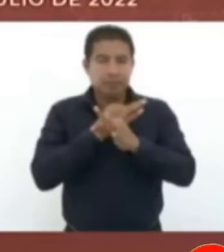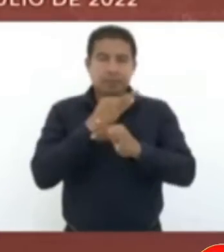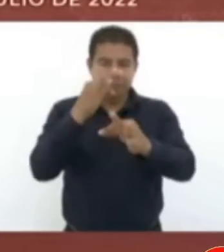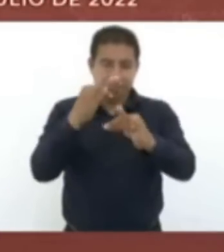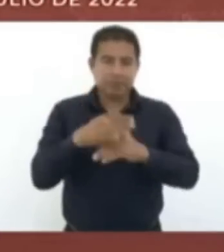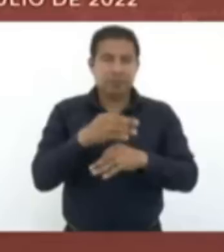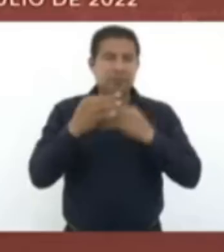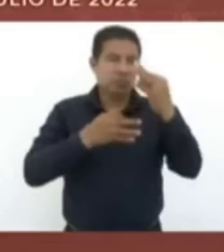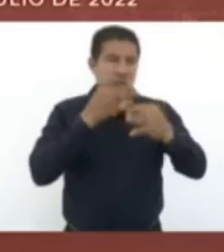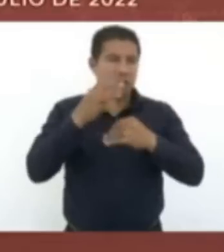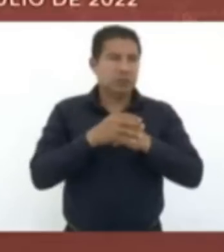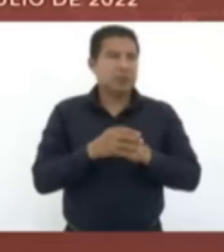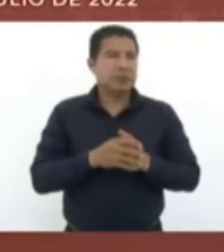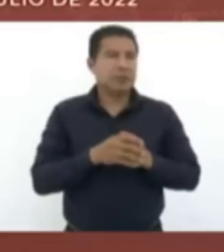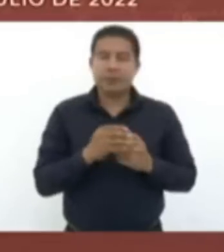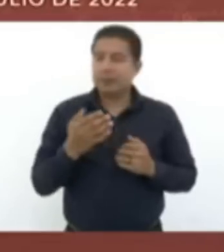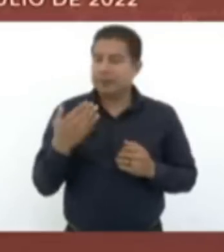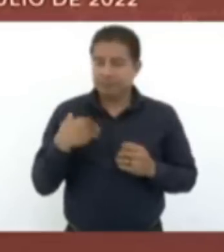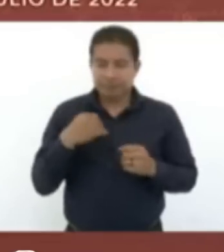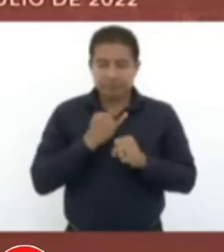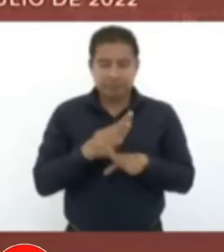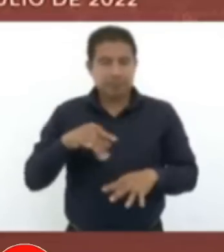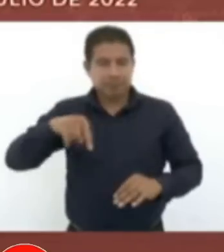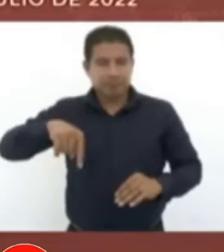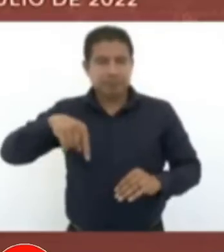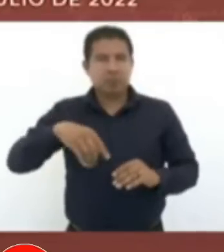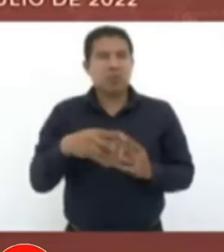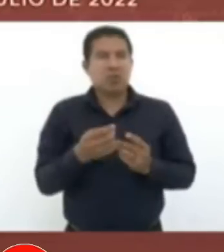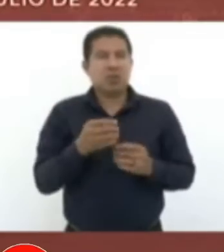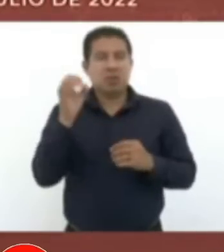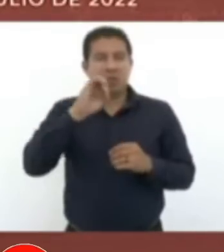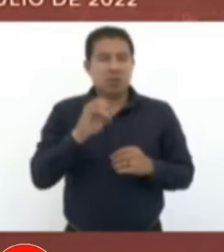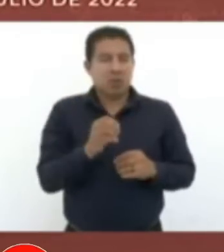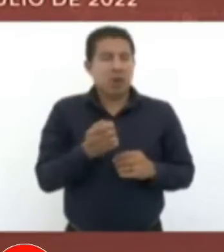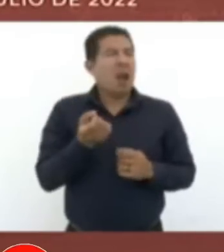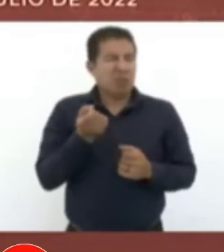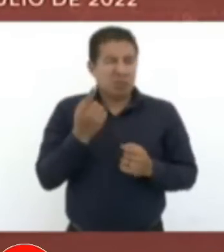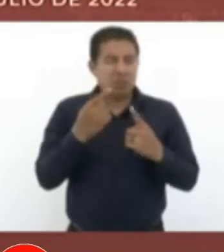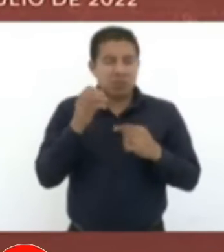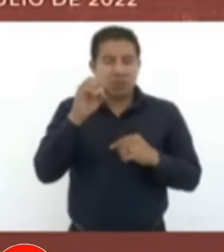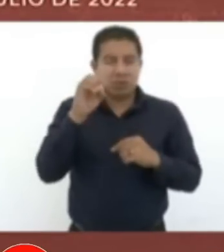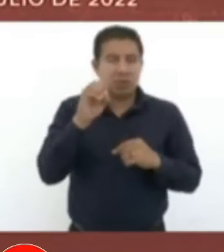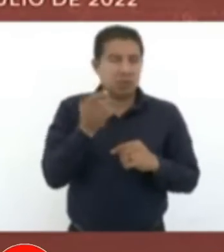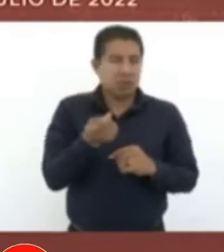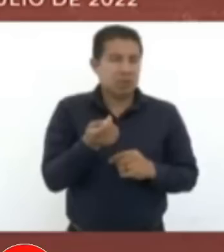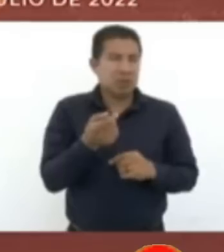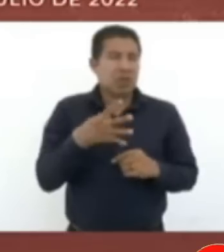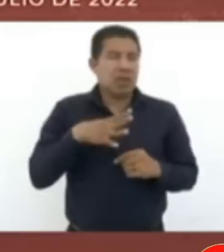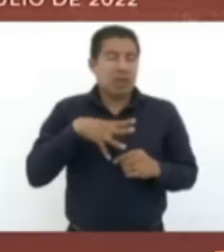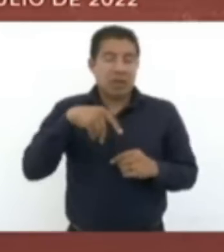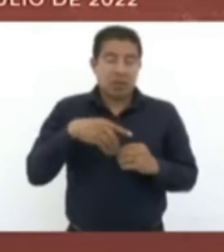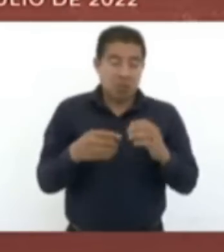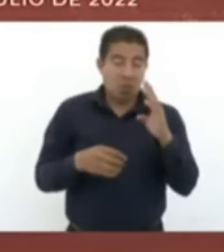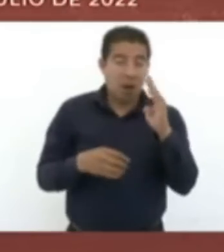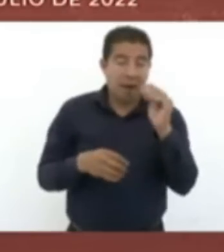yo creo que este es de los pocos municipios en donde van a haber nueve sucursales